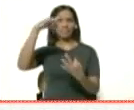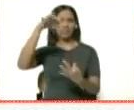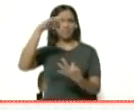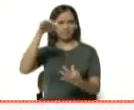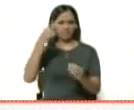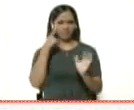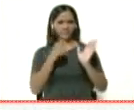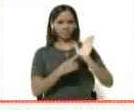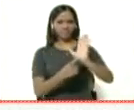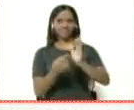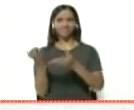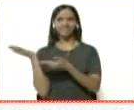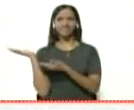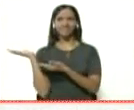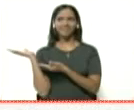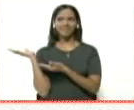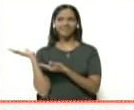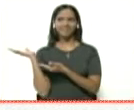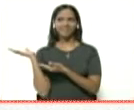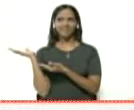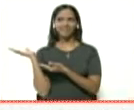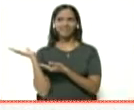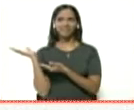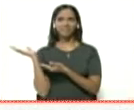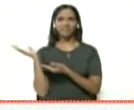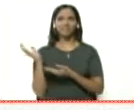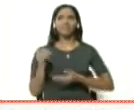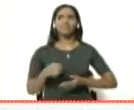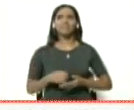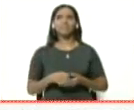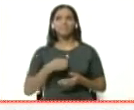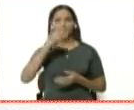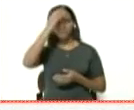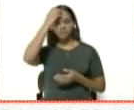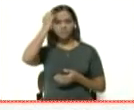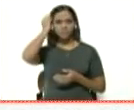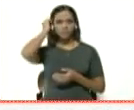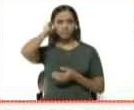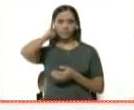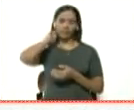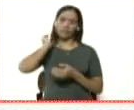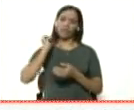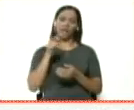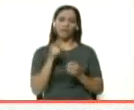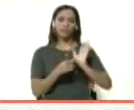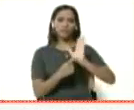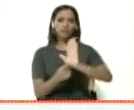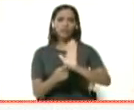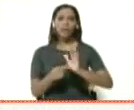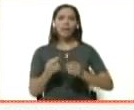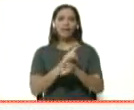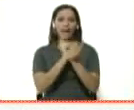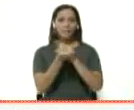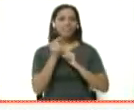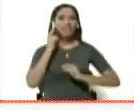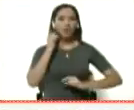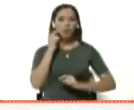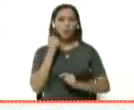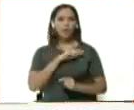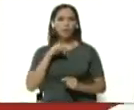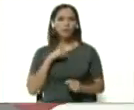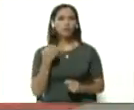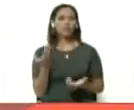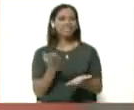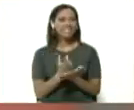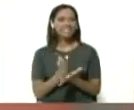pantalla para que nuestros rápidos y ágiles camarógrafos lo agarren, es un volante que ustedes están difundiendo en este momento para cambiar esas costumbres automáticas que nosotros